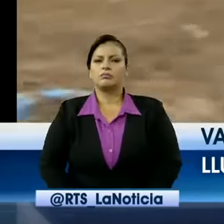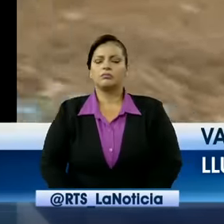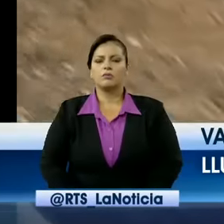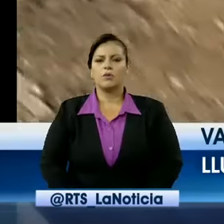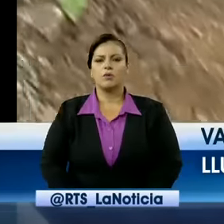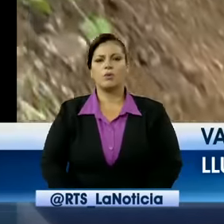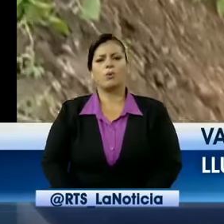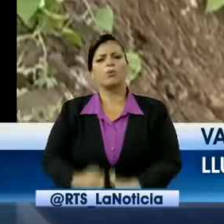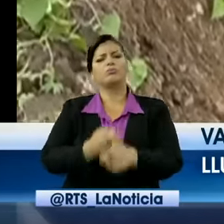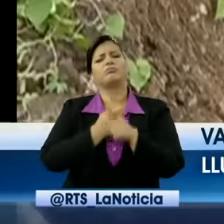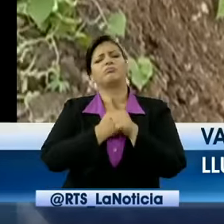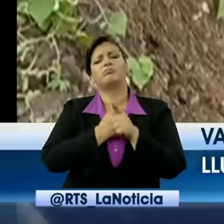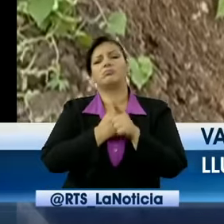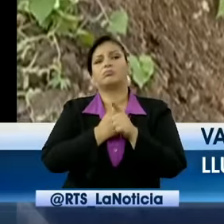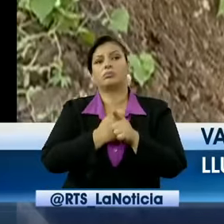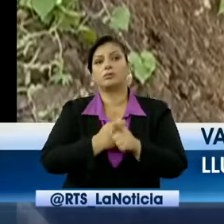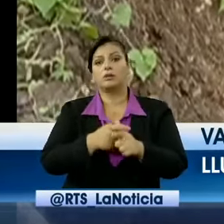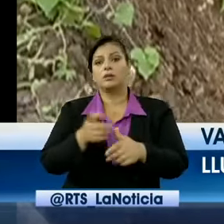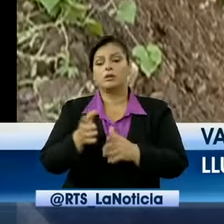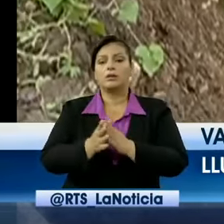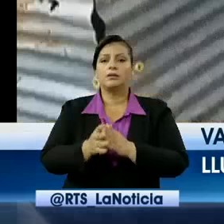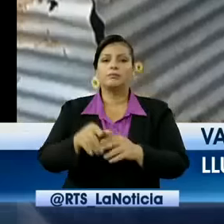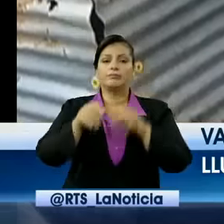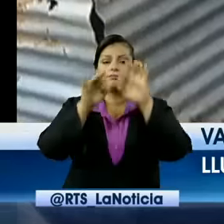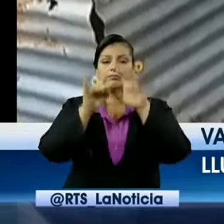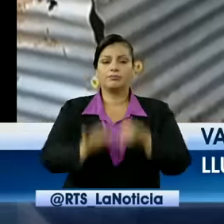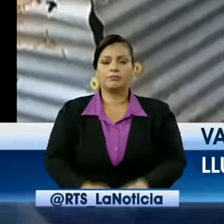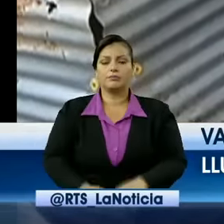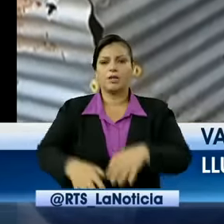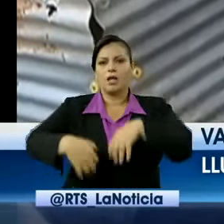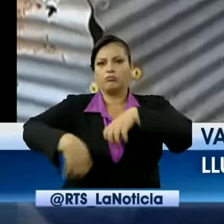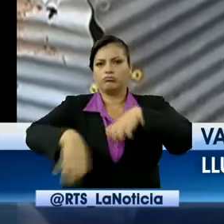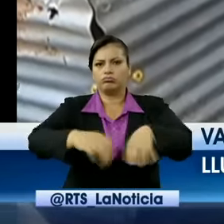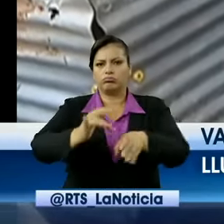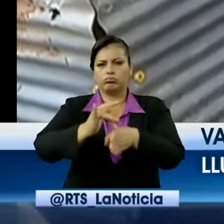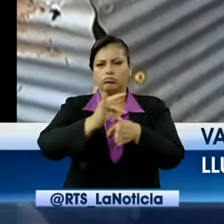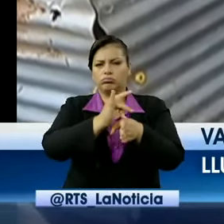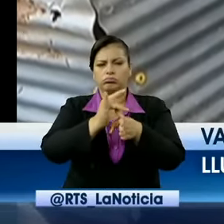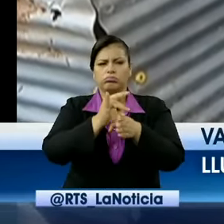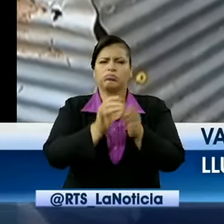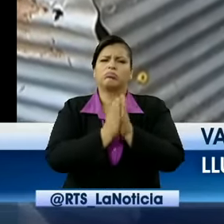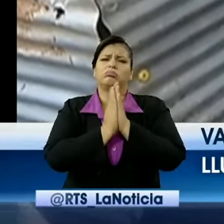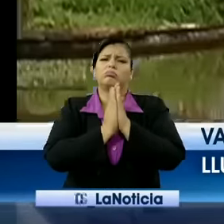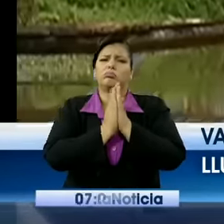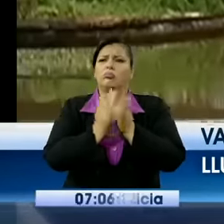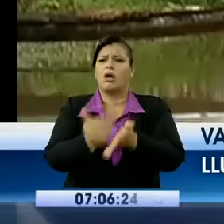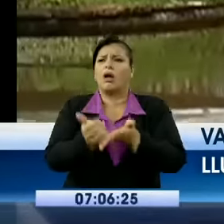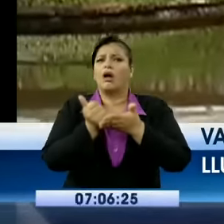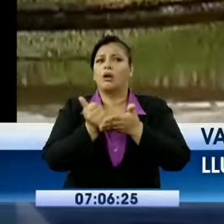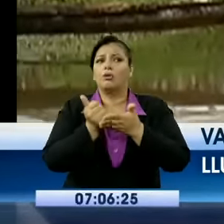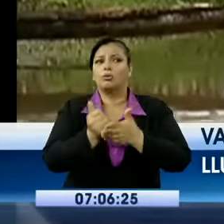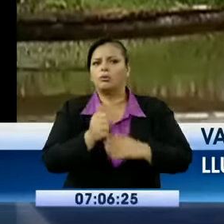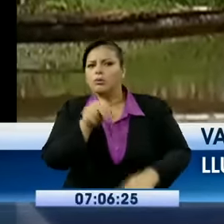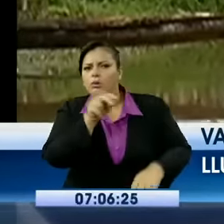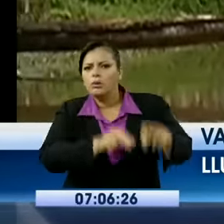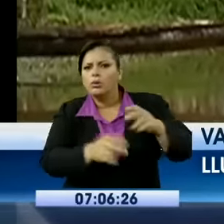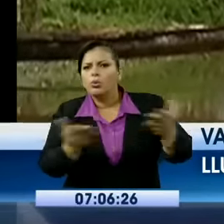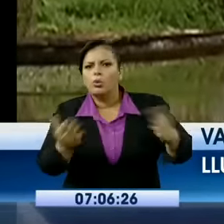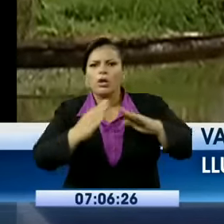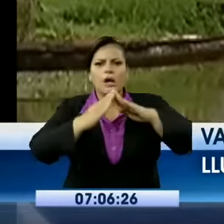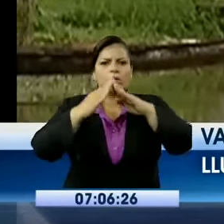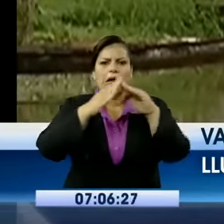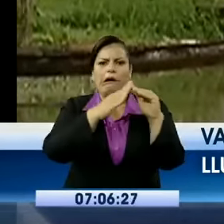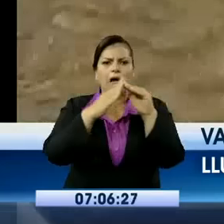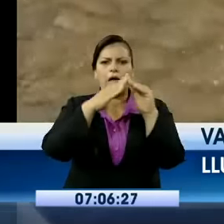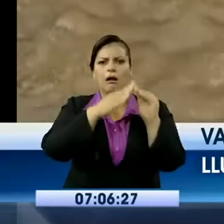intervención de la Secretaría de Gestión de Riesgos para identificar zonas vulnerables o peligrosas y emprender un plan